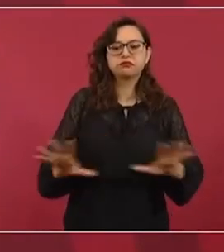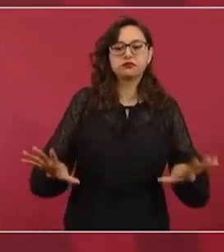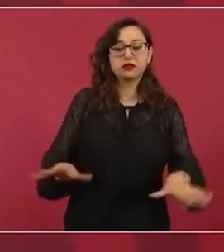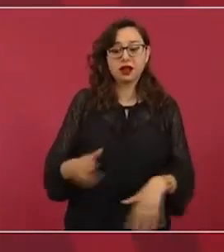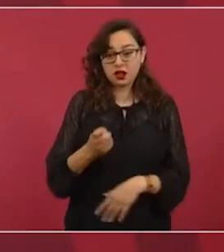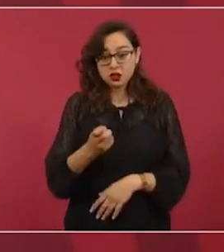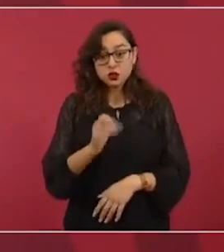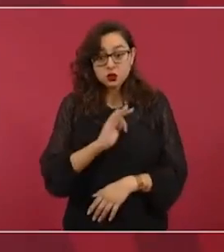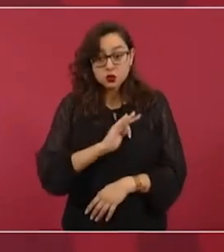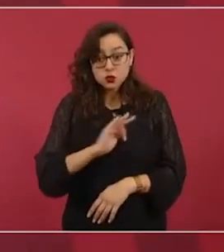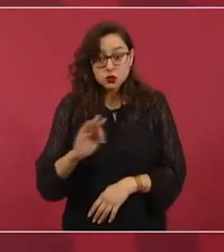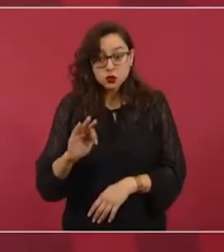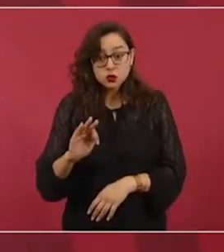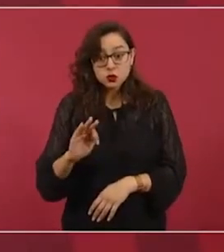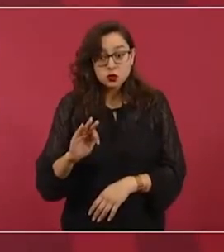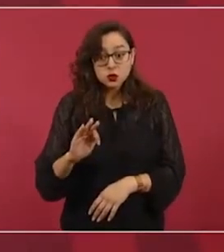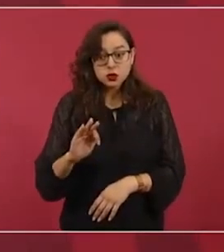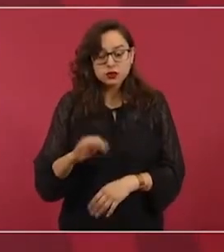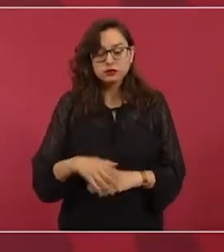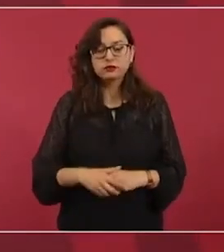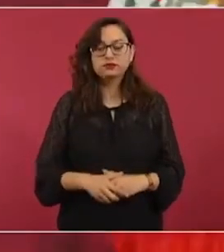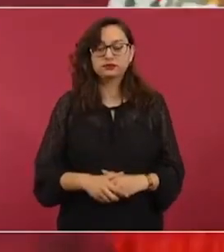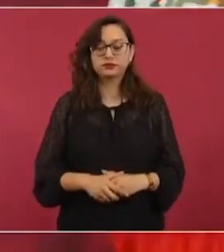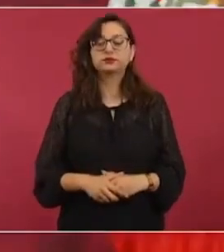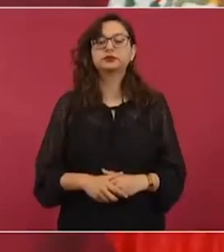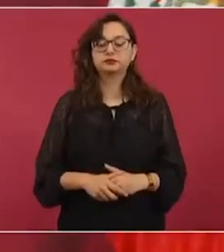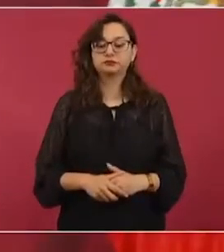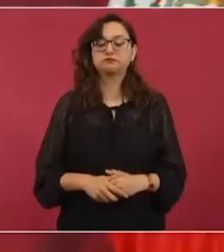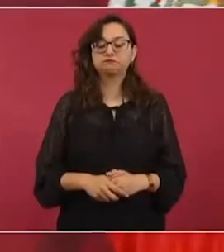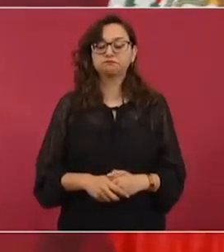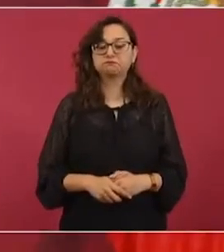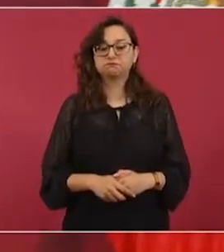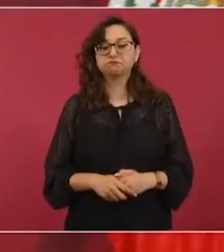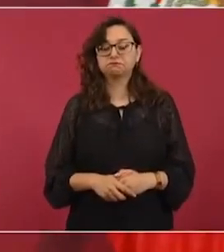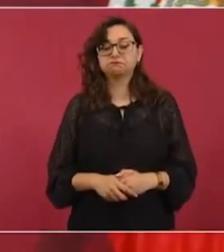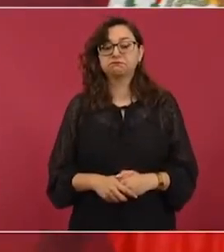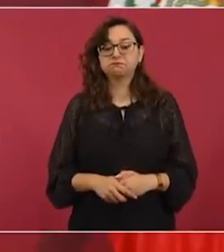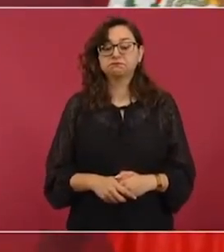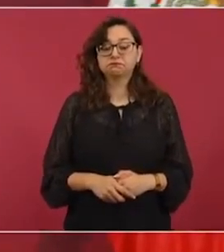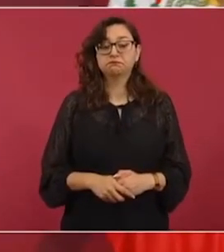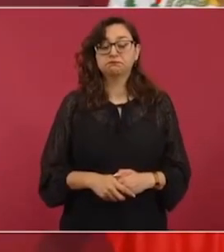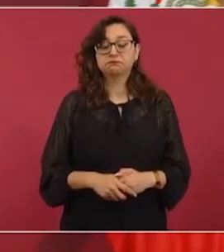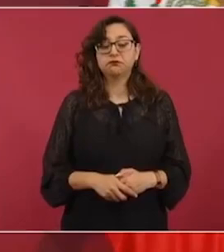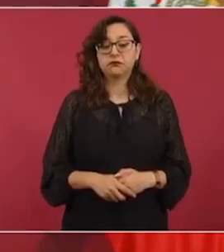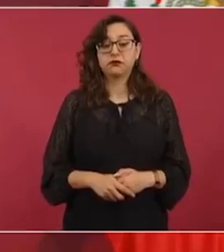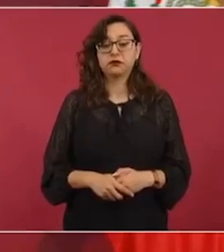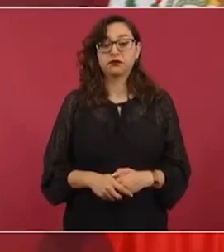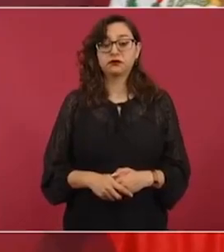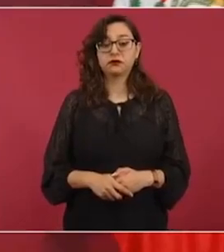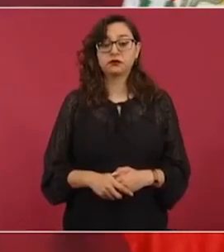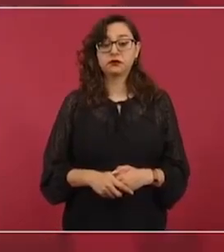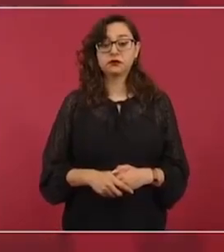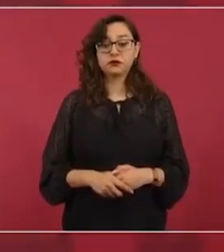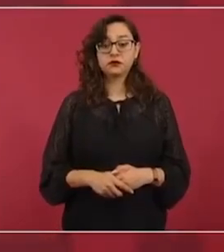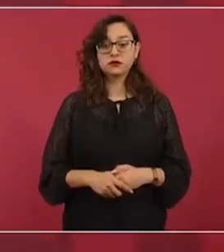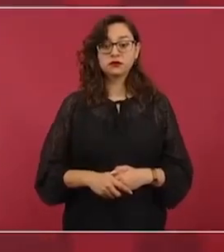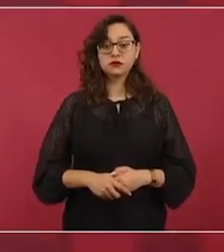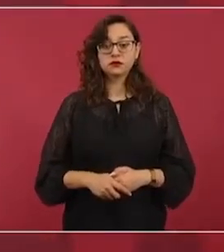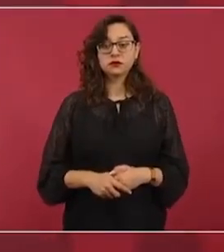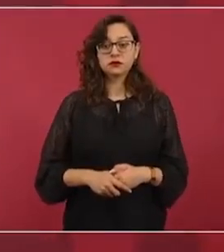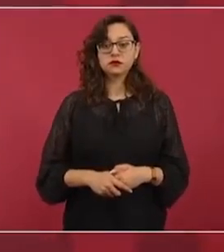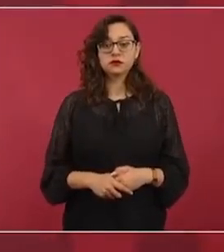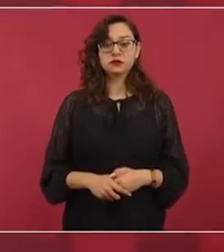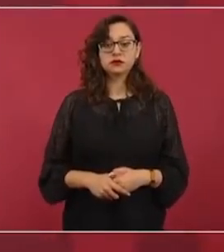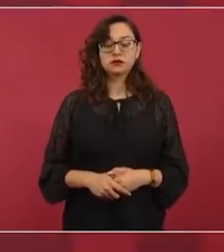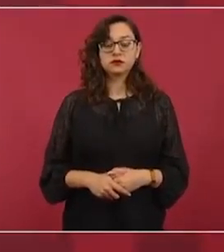Entonces, sí, los medios. Me acuerdo que una